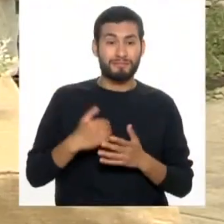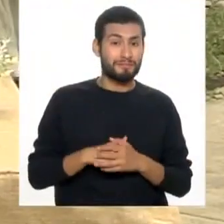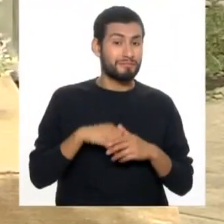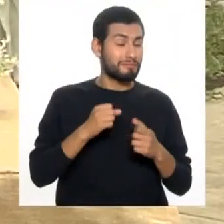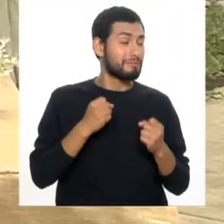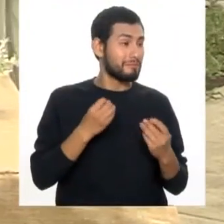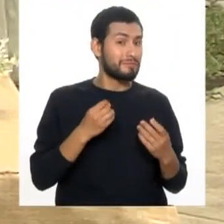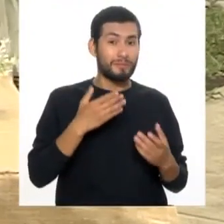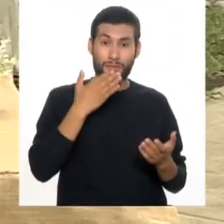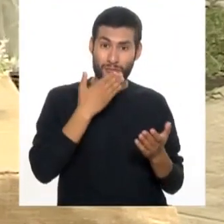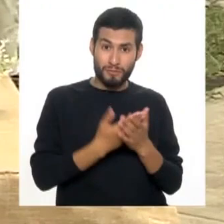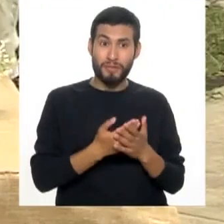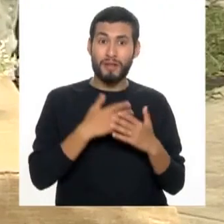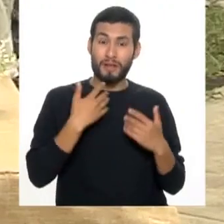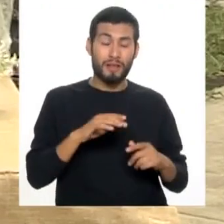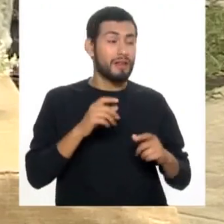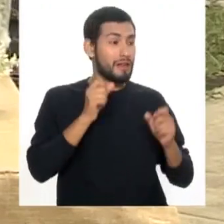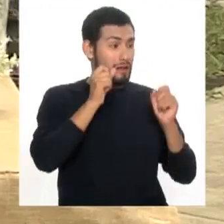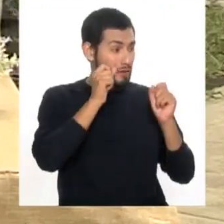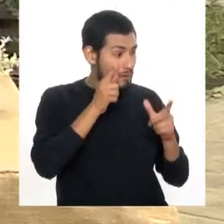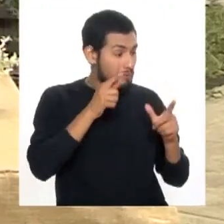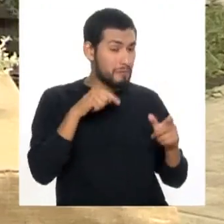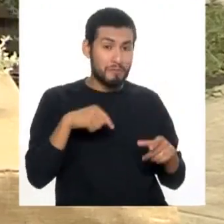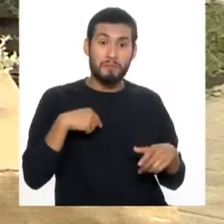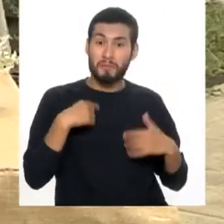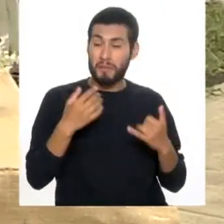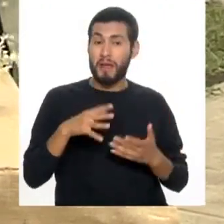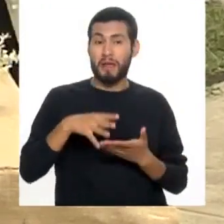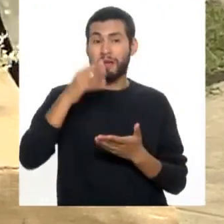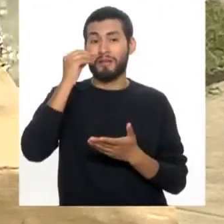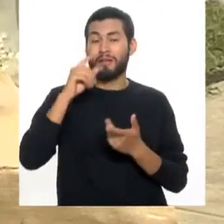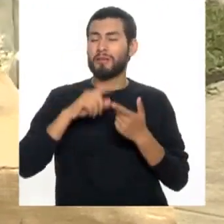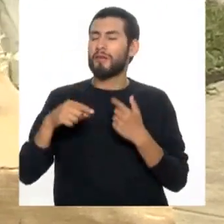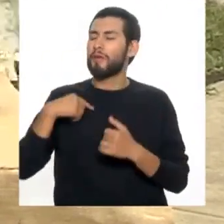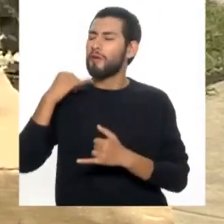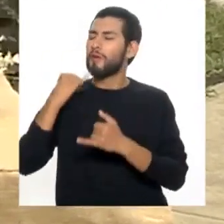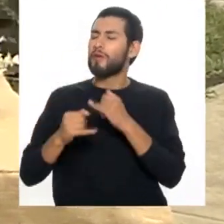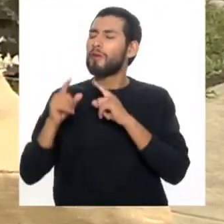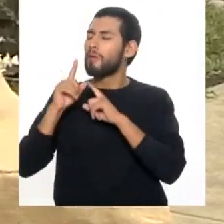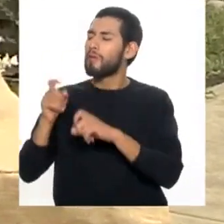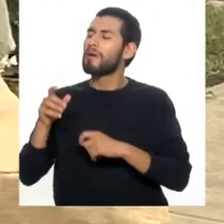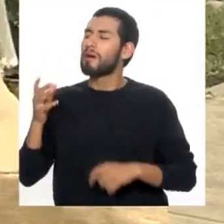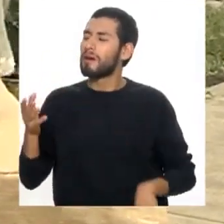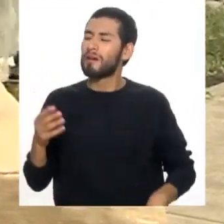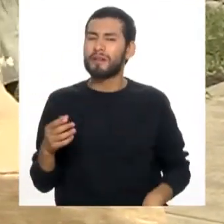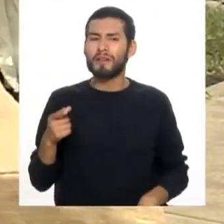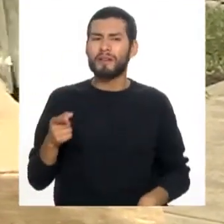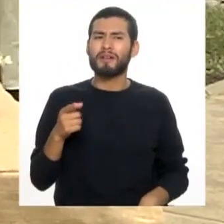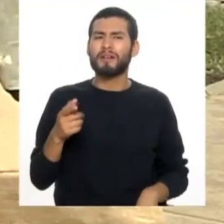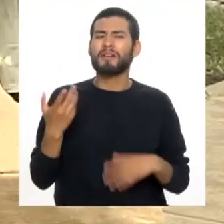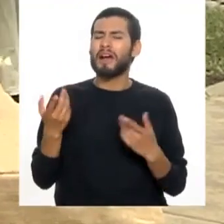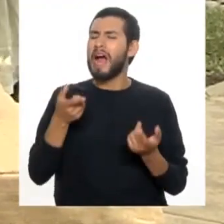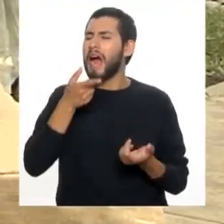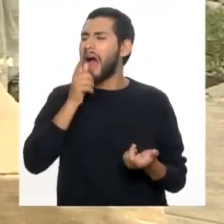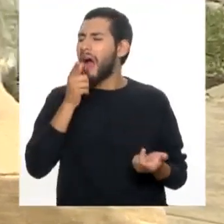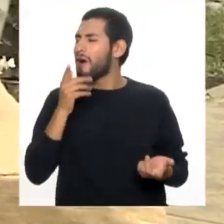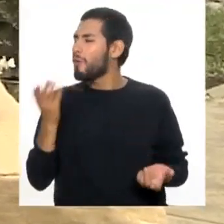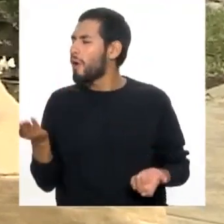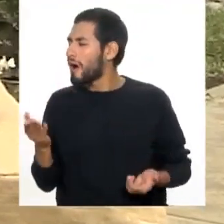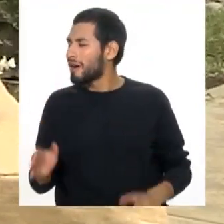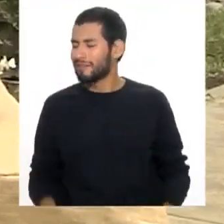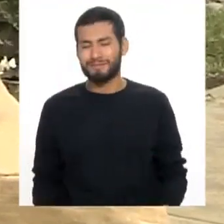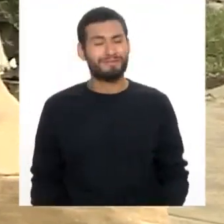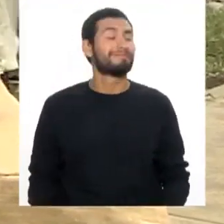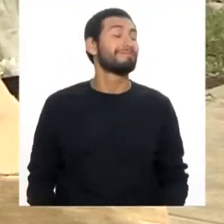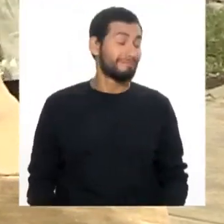súper entretenido, interesante, he aprendido. Pero ya mi última pregunta, Mili, a ver, el líquido elemento, el agua. Ah, por